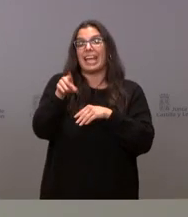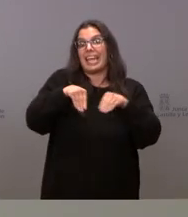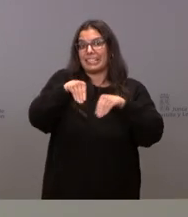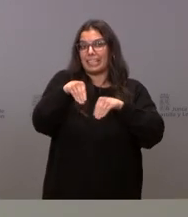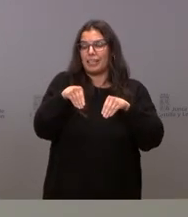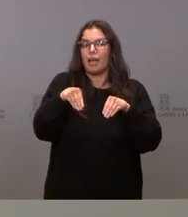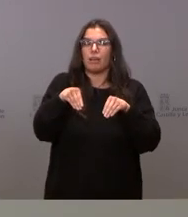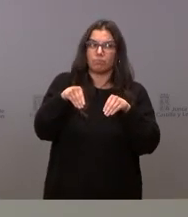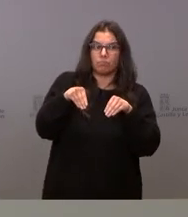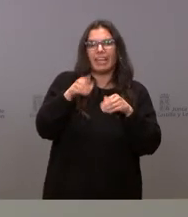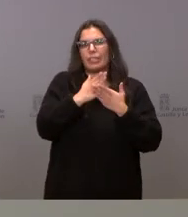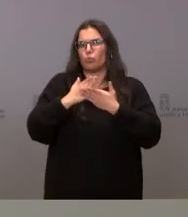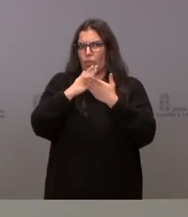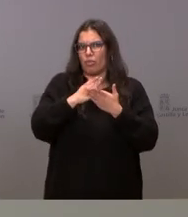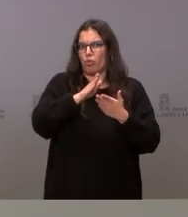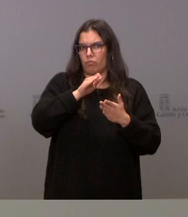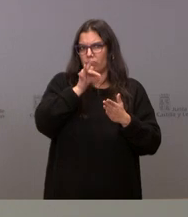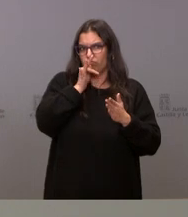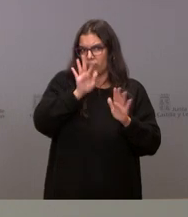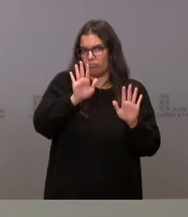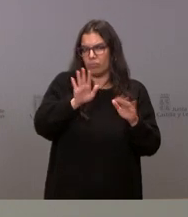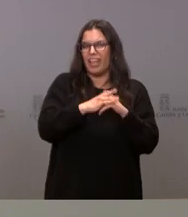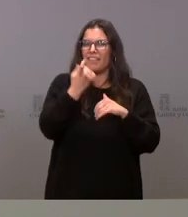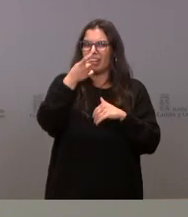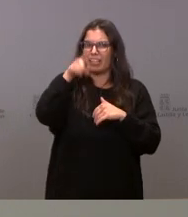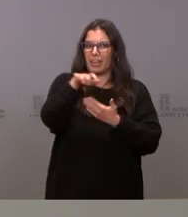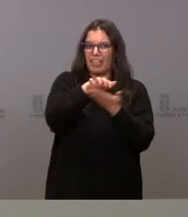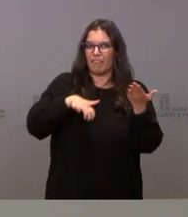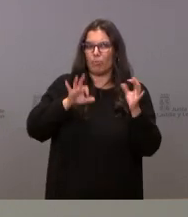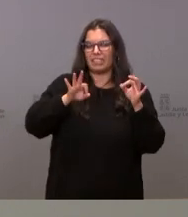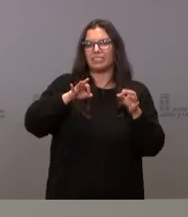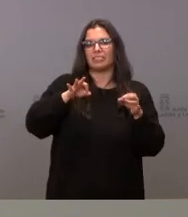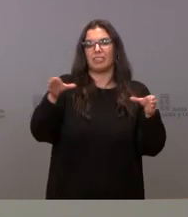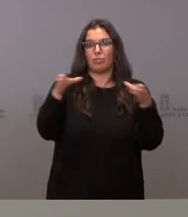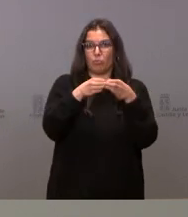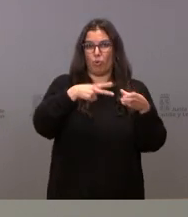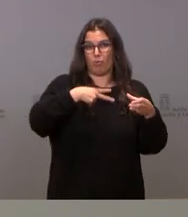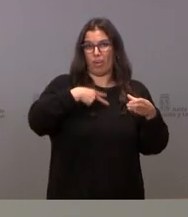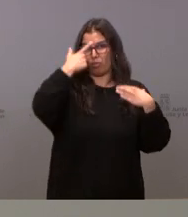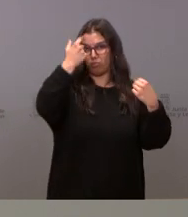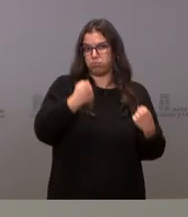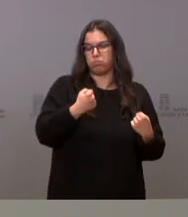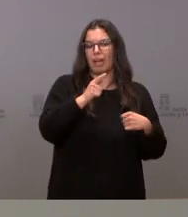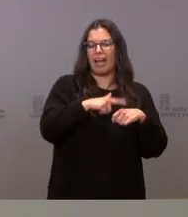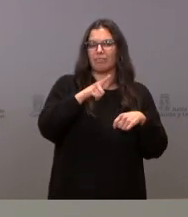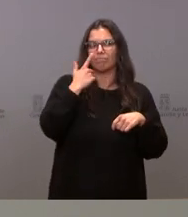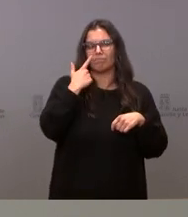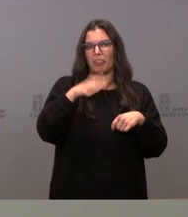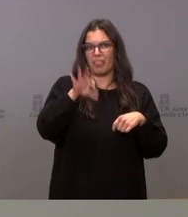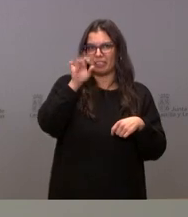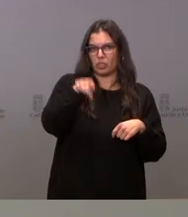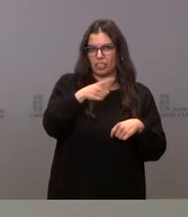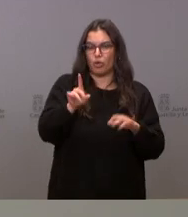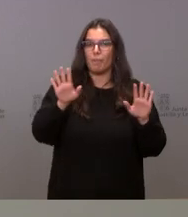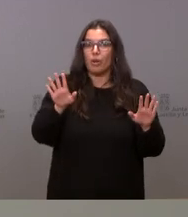todavía en estudio, que depende también de un informe de servicios jurídicos para tomar la decisión, pero en principio, tal y como he